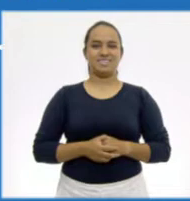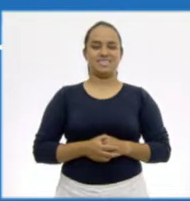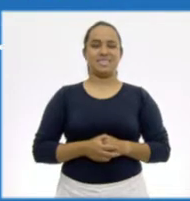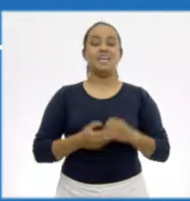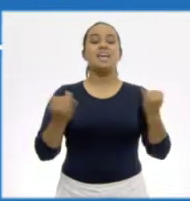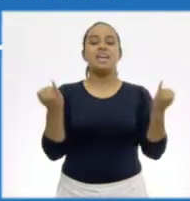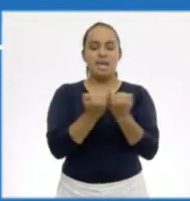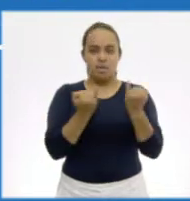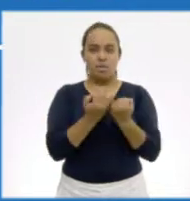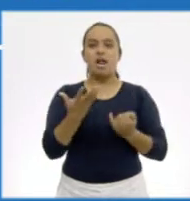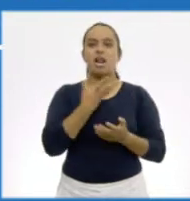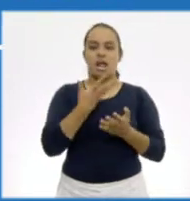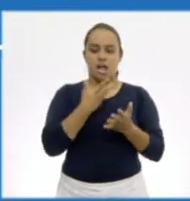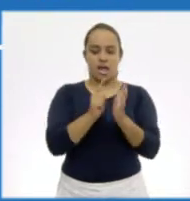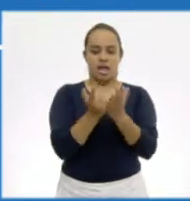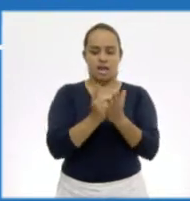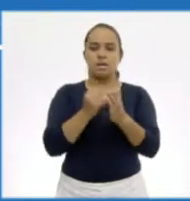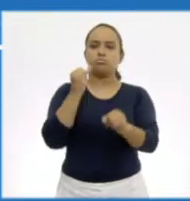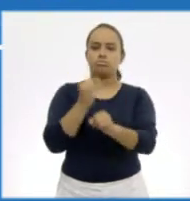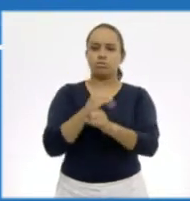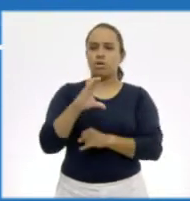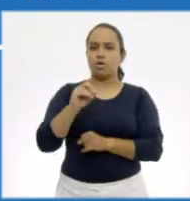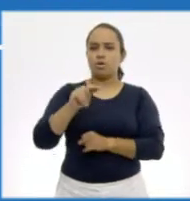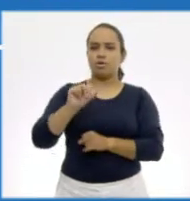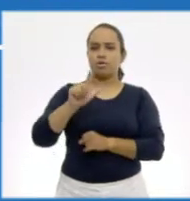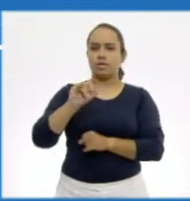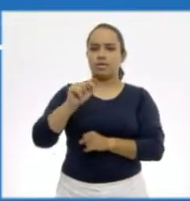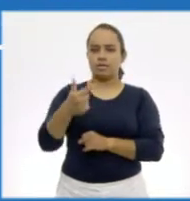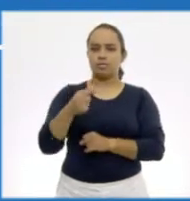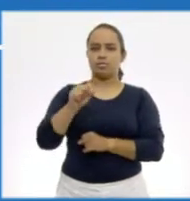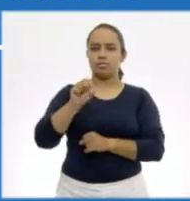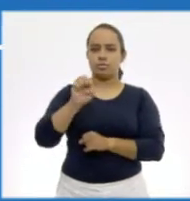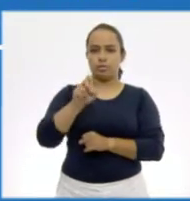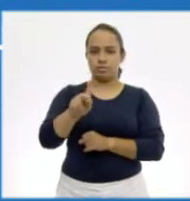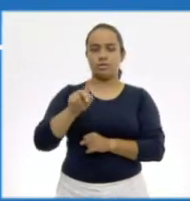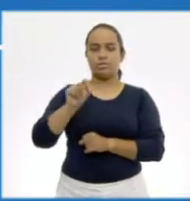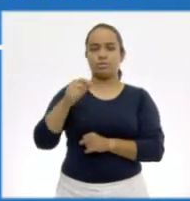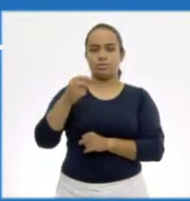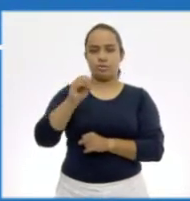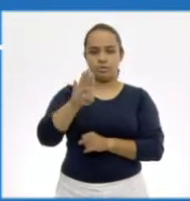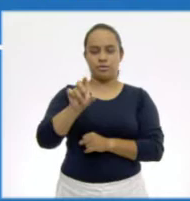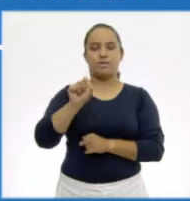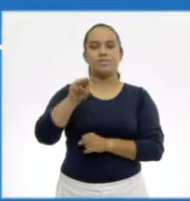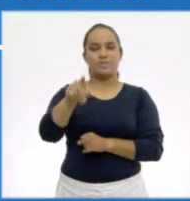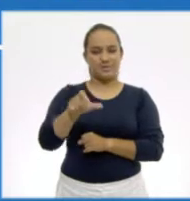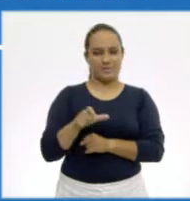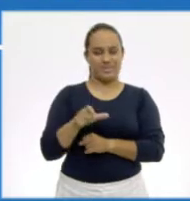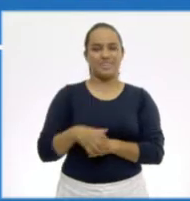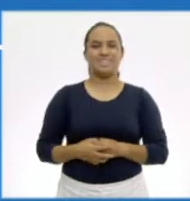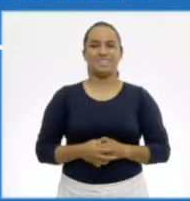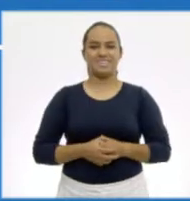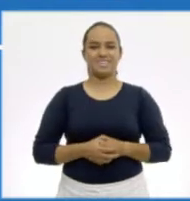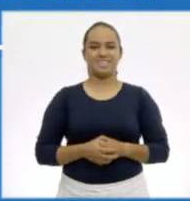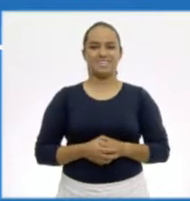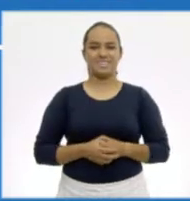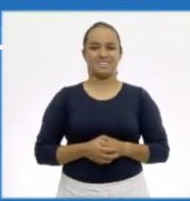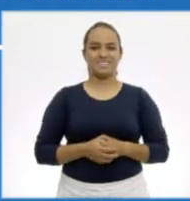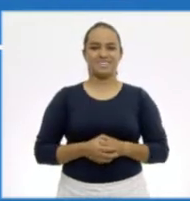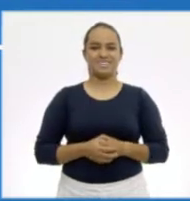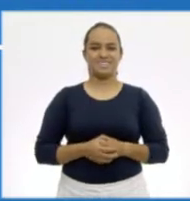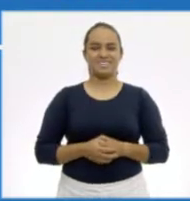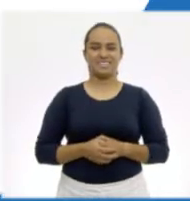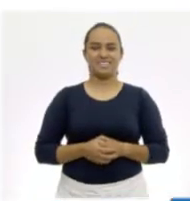También puedes encontrar los libros de texto en la página conalitej.cep.gov.mx